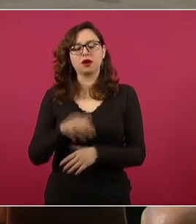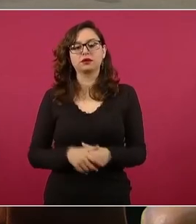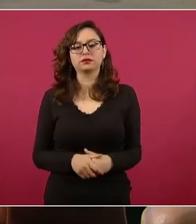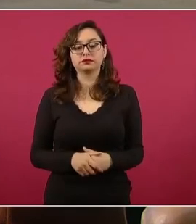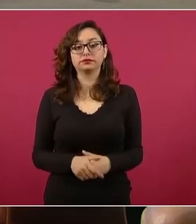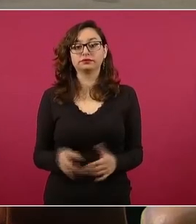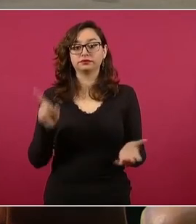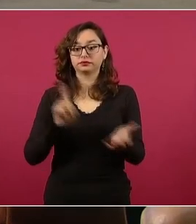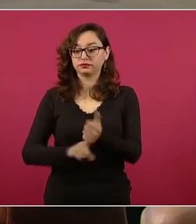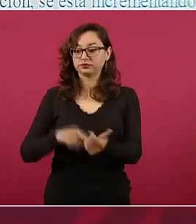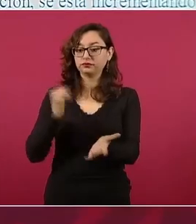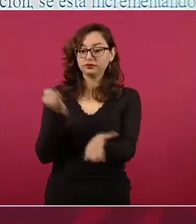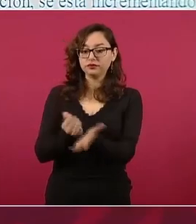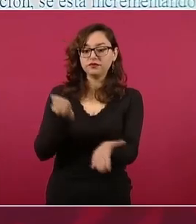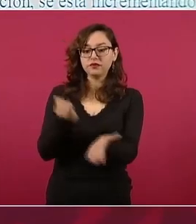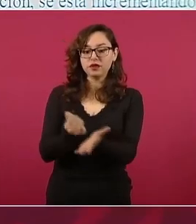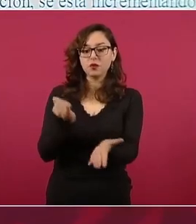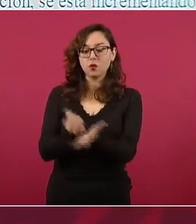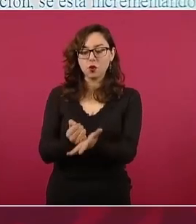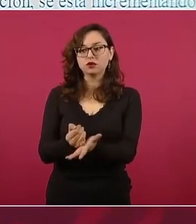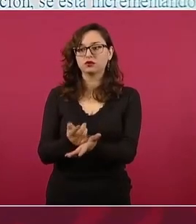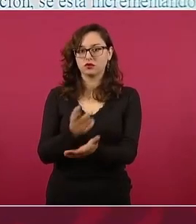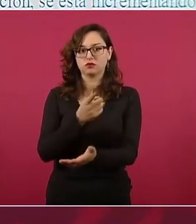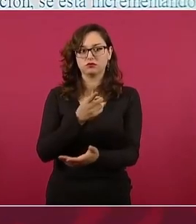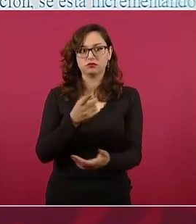minerales. Es decir,